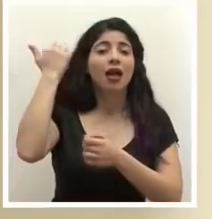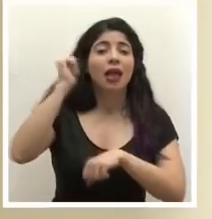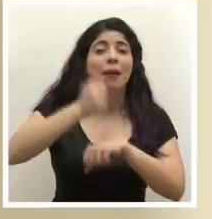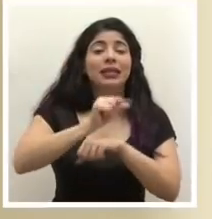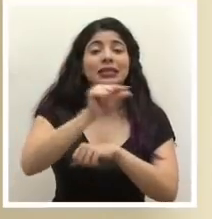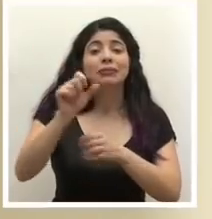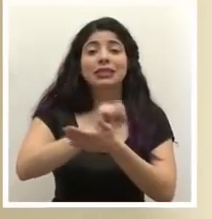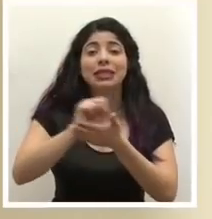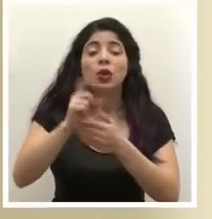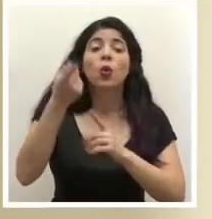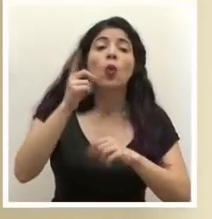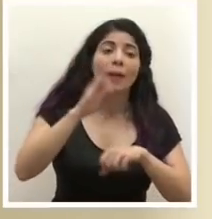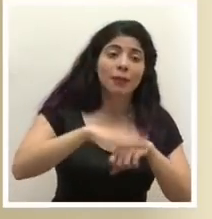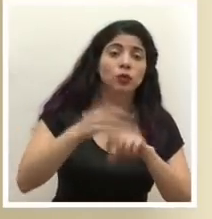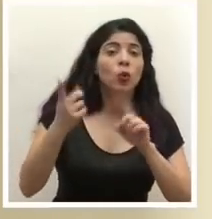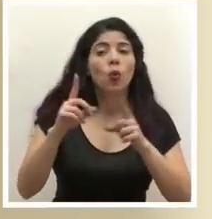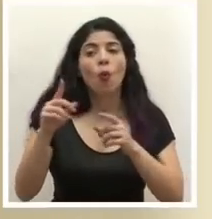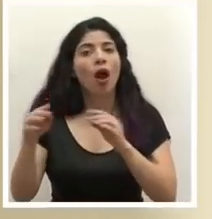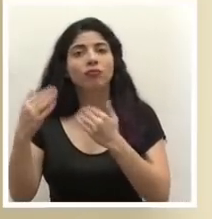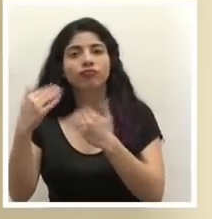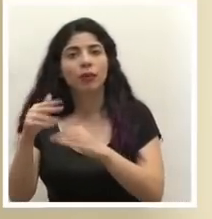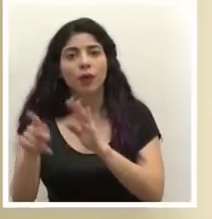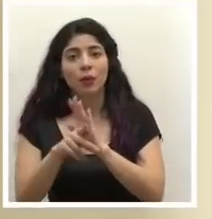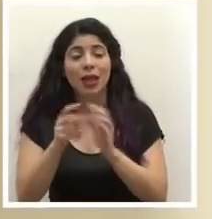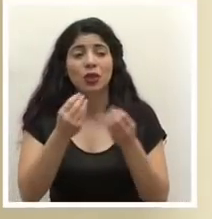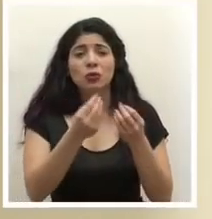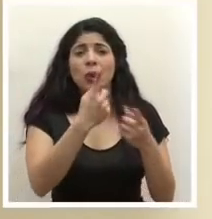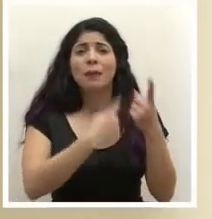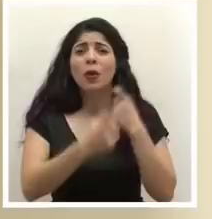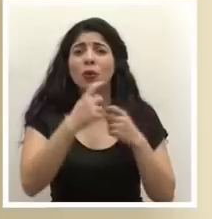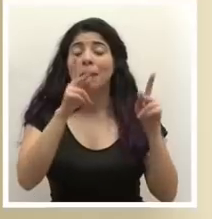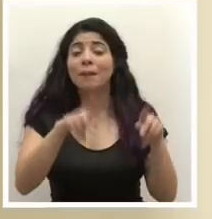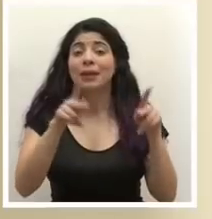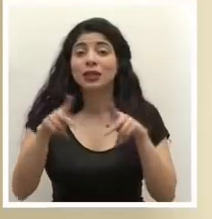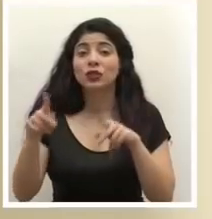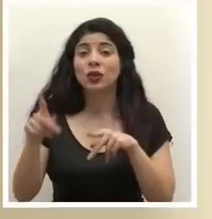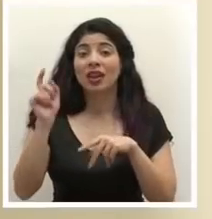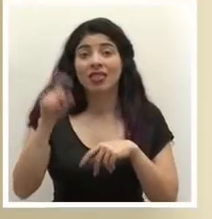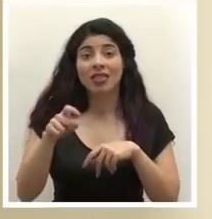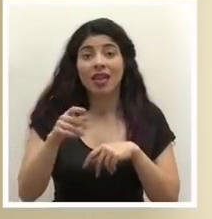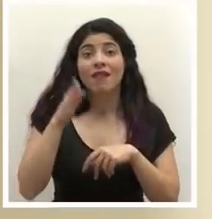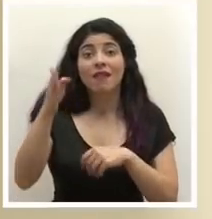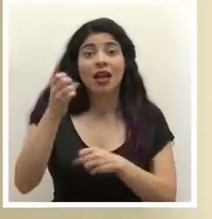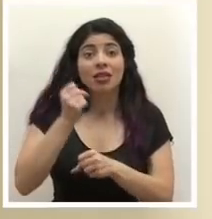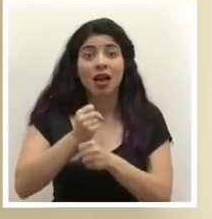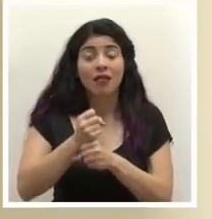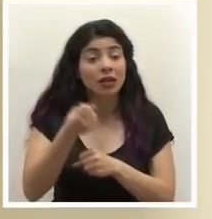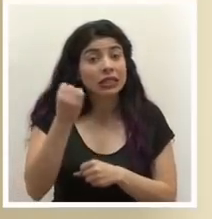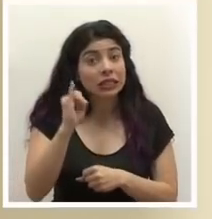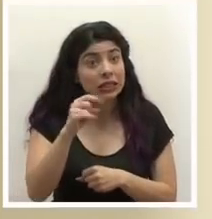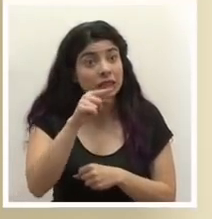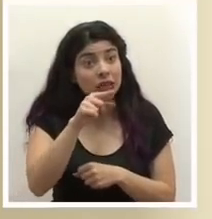Semana Santa entonces una de las preguntas que más nos hacen es las personas que tienen que presentarse a elaborar si